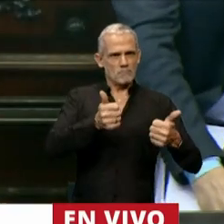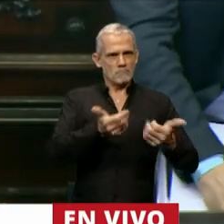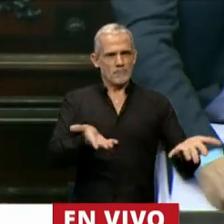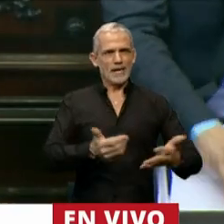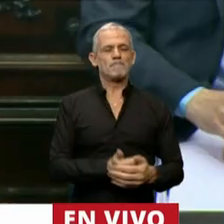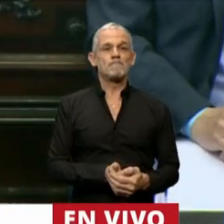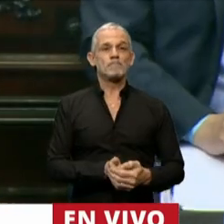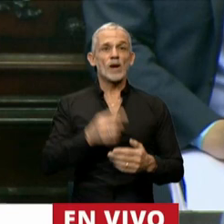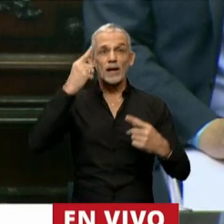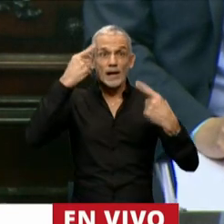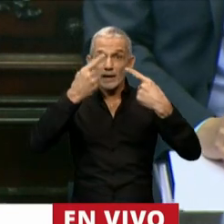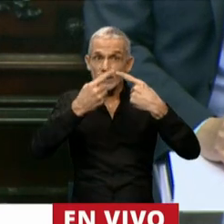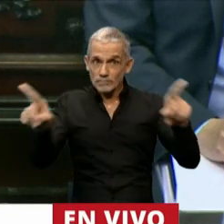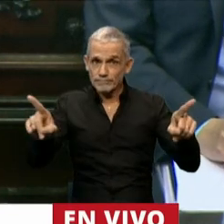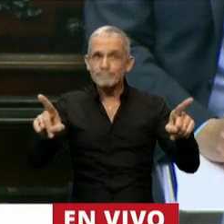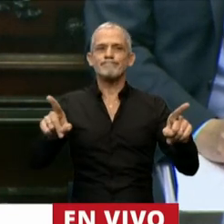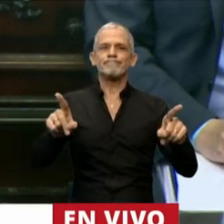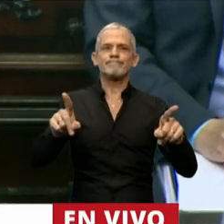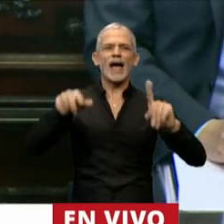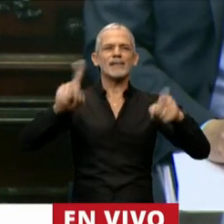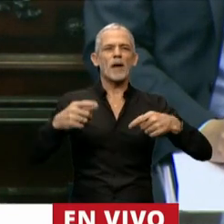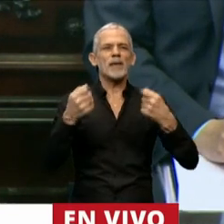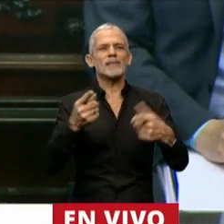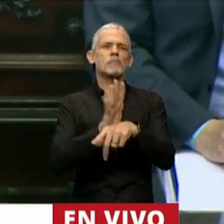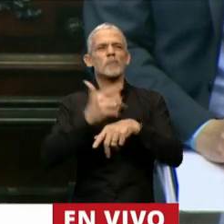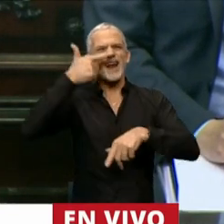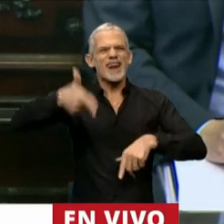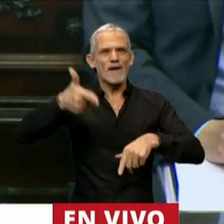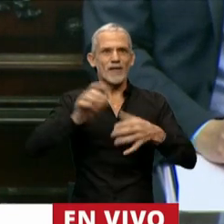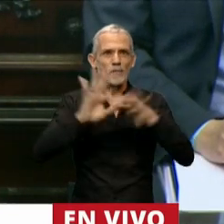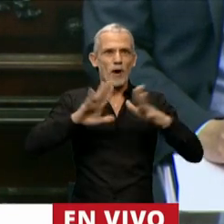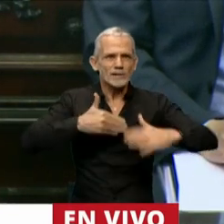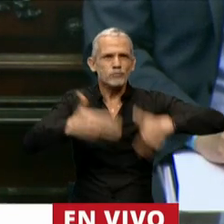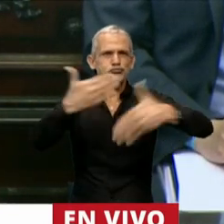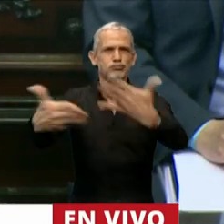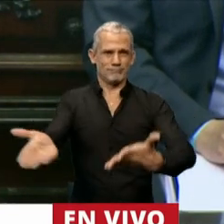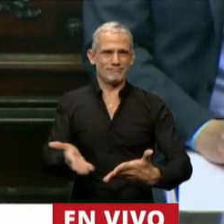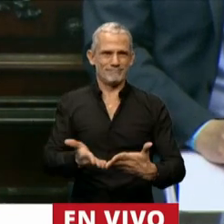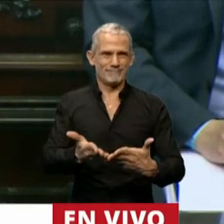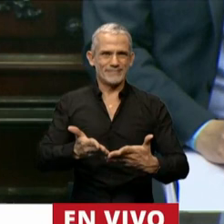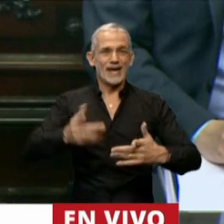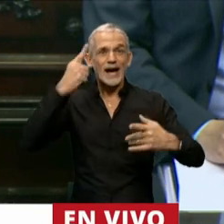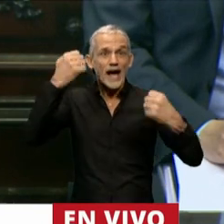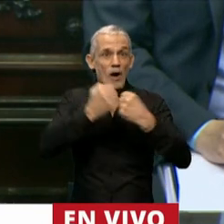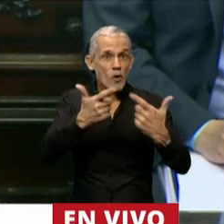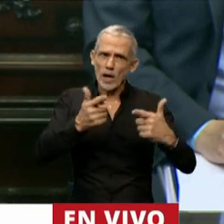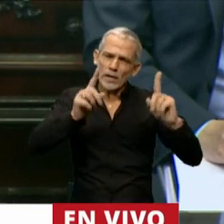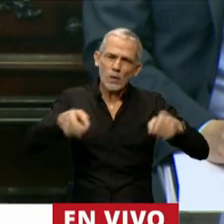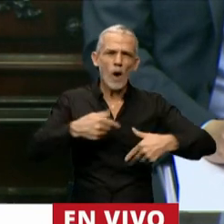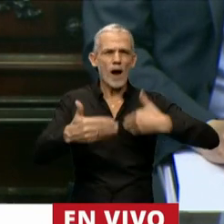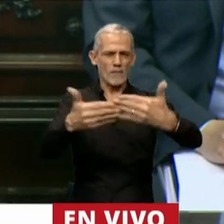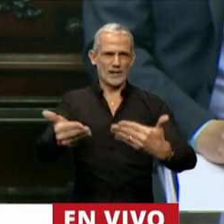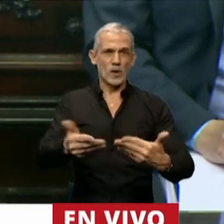El disenso es el combustible de la democracia. Ahora, sin justicia social, la democracia